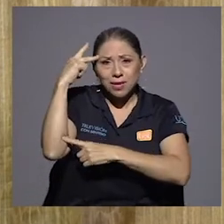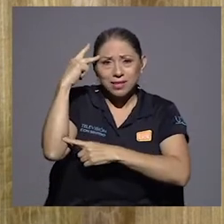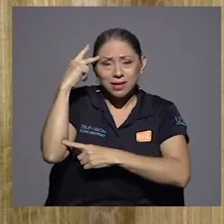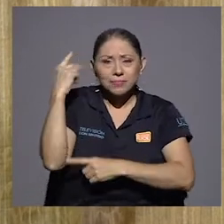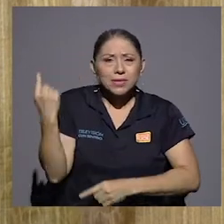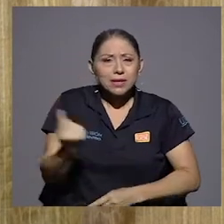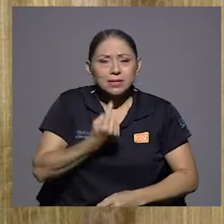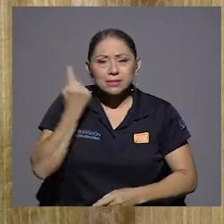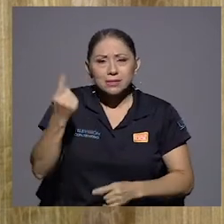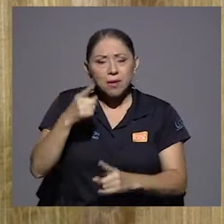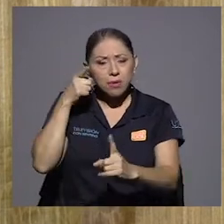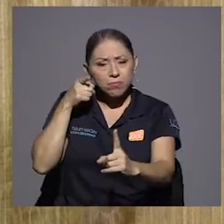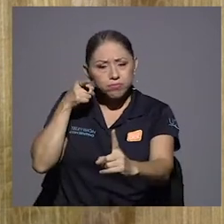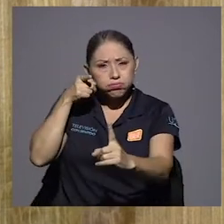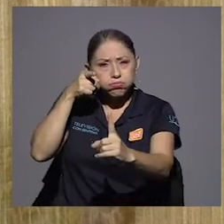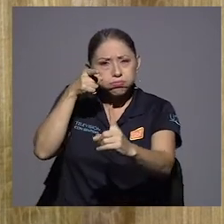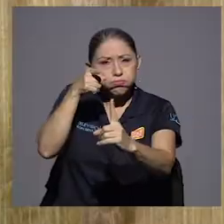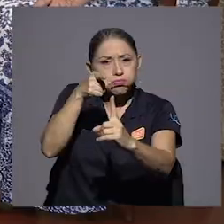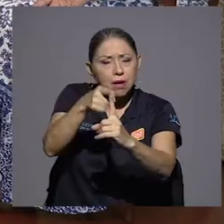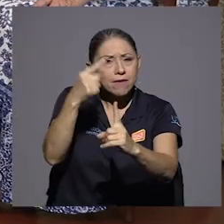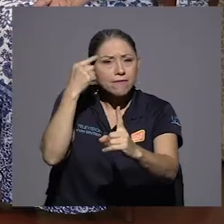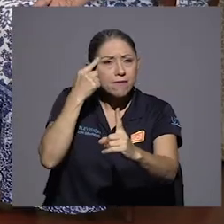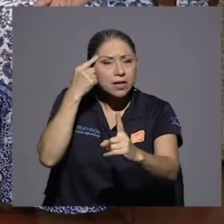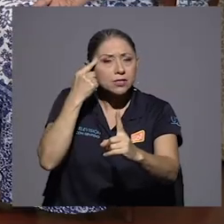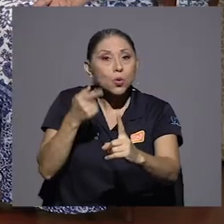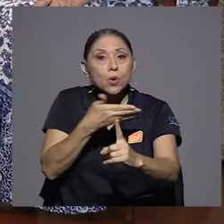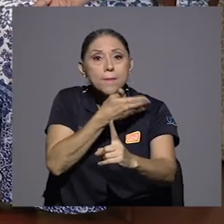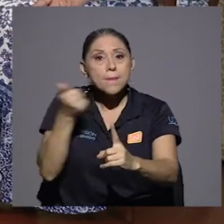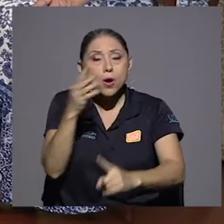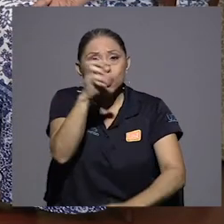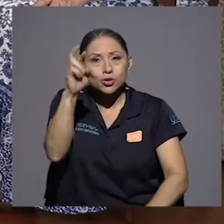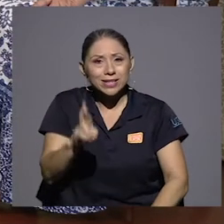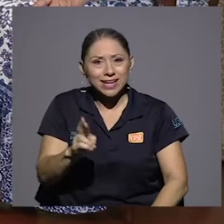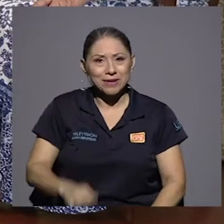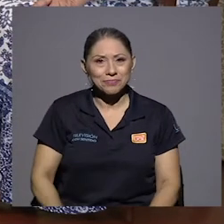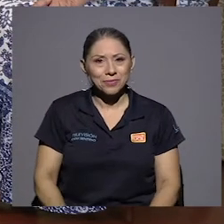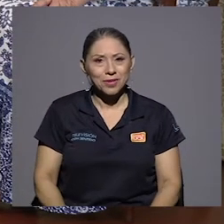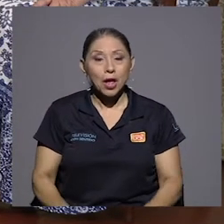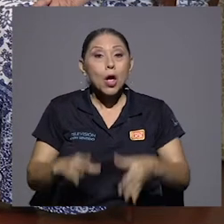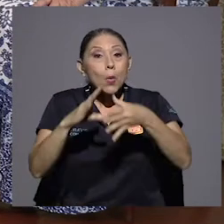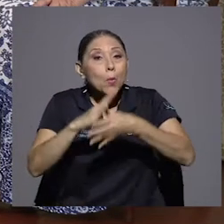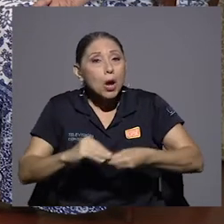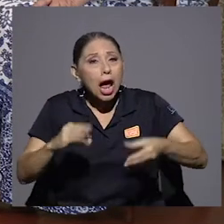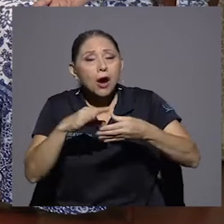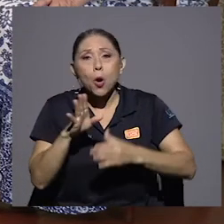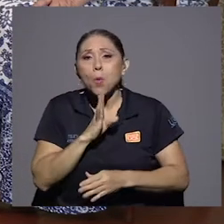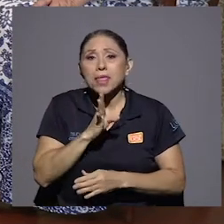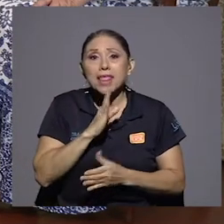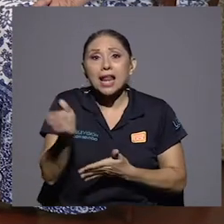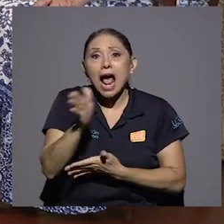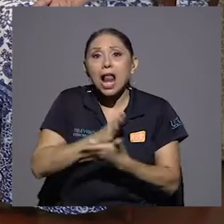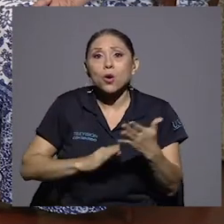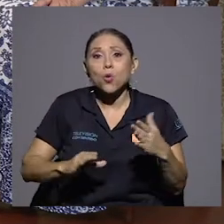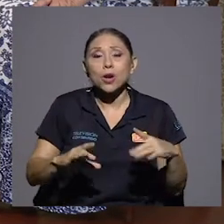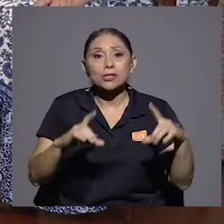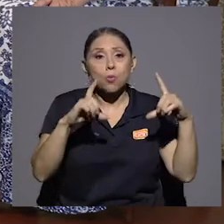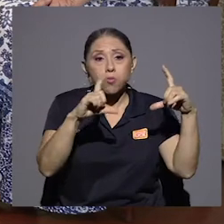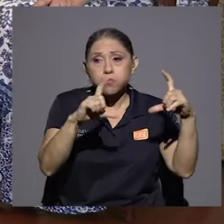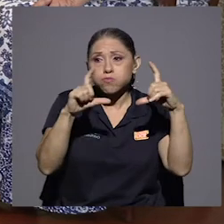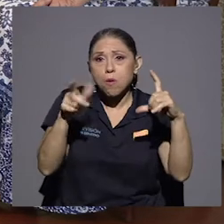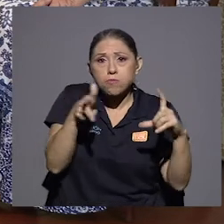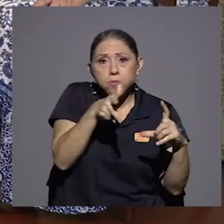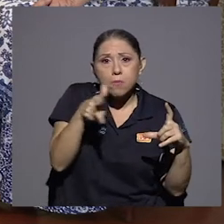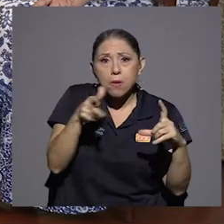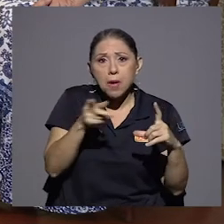reflexión hacia una mejor Costa Rica. Voy a comentar algunas imágenes que vamos a estar teniendo en esta entrevista que son muy